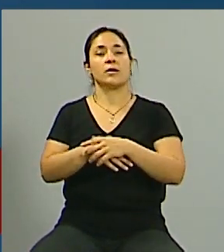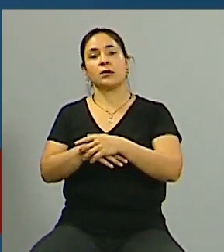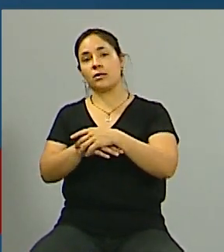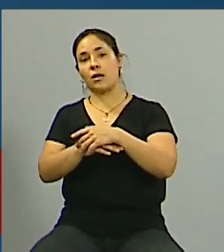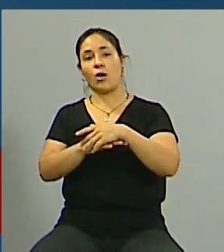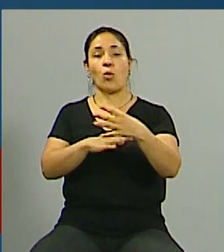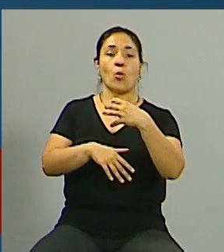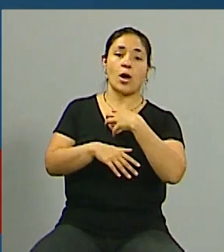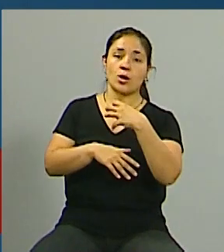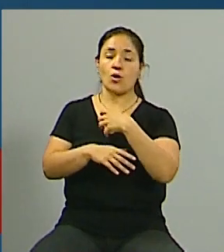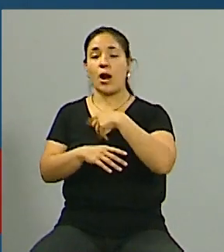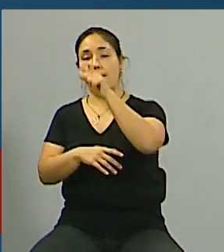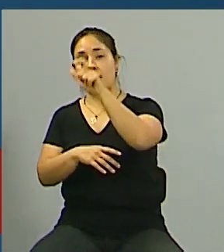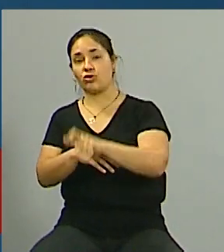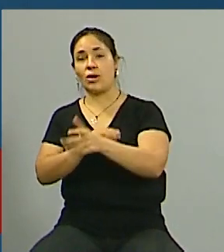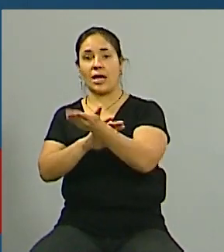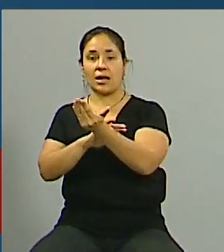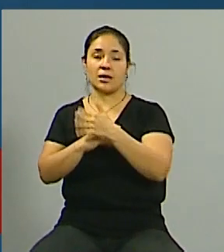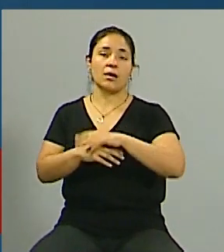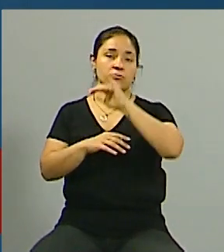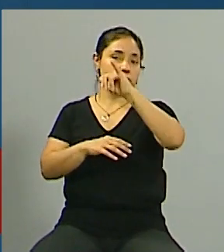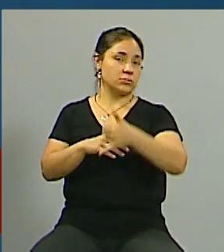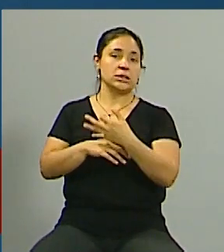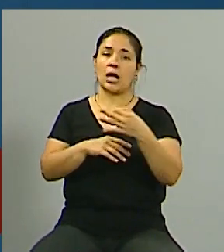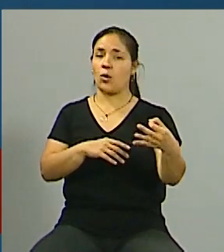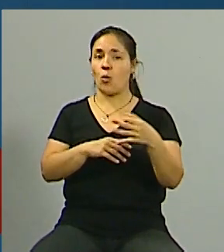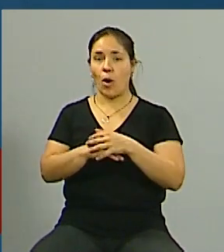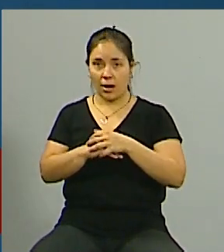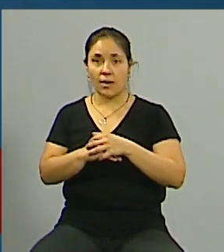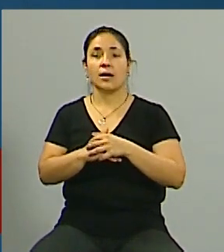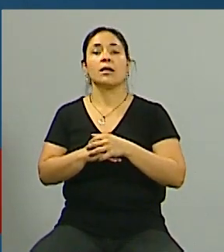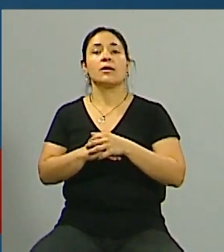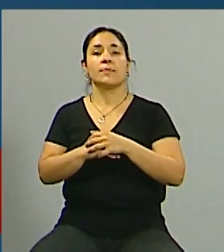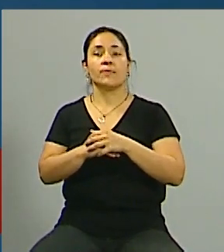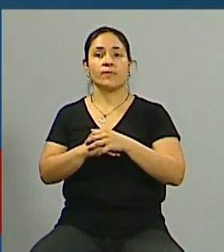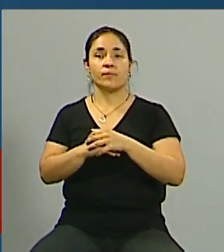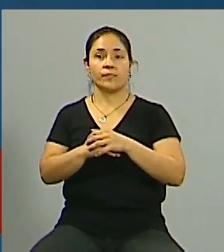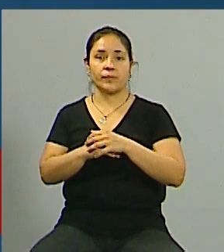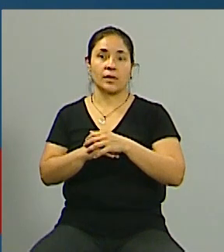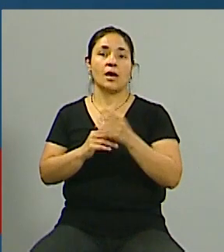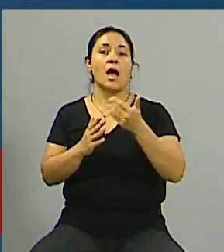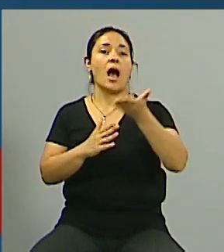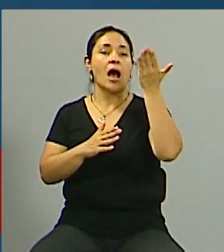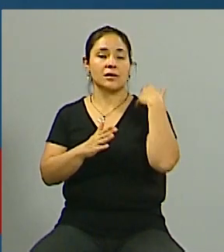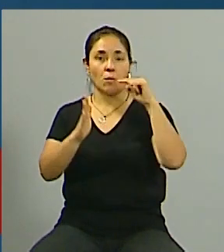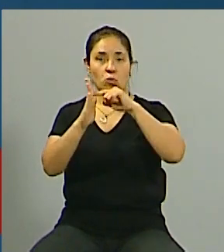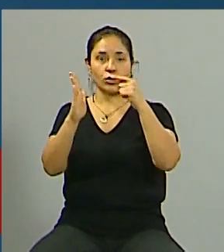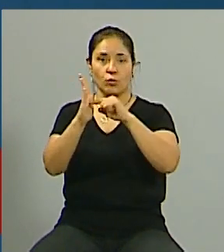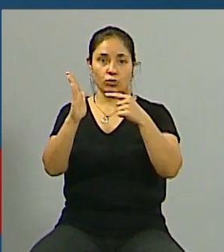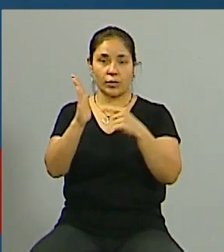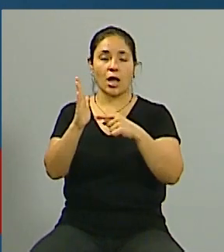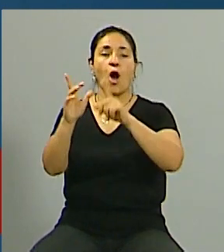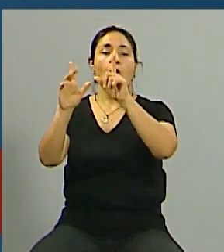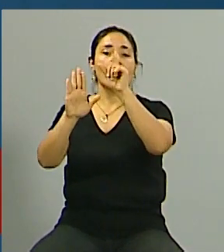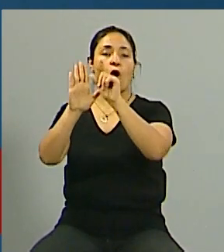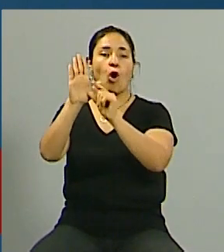inquilino tal cual de por sí ya teníamos cláusulas del código civil y comercial de la nación que establecían